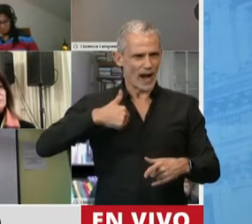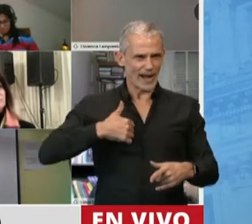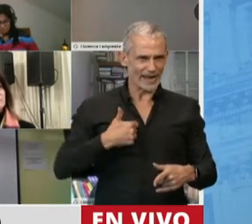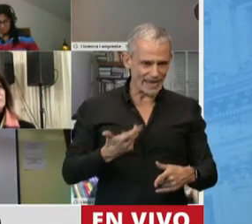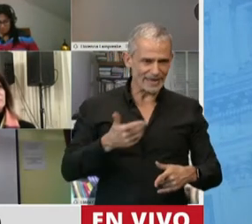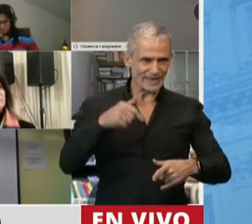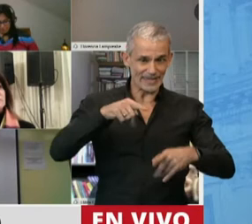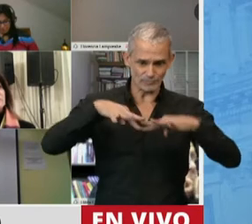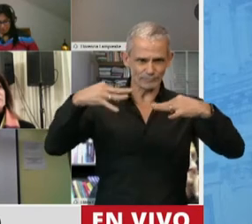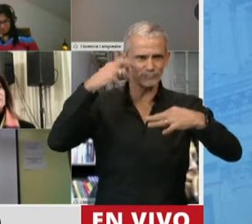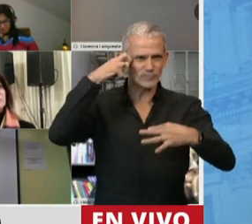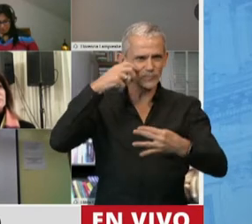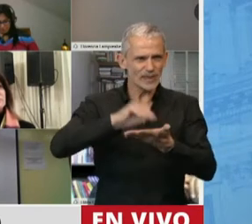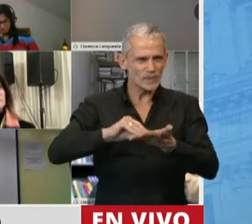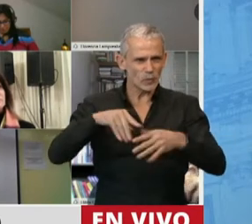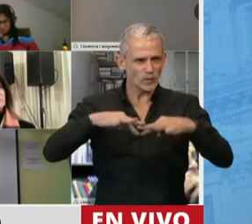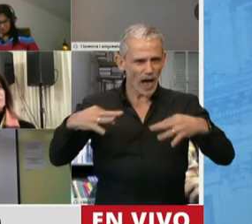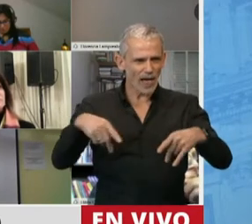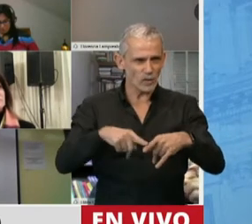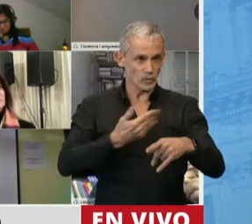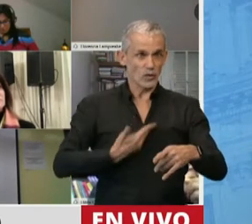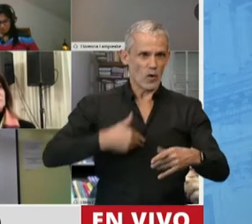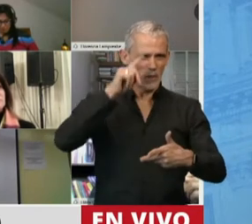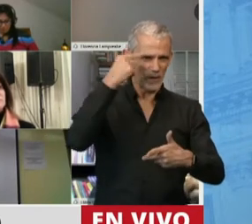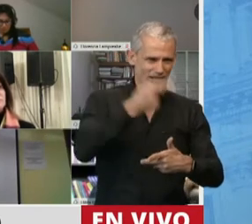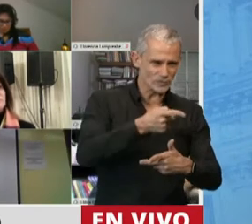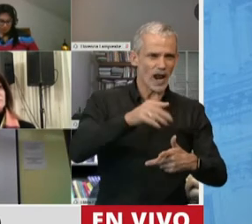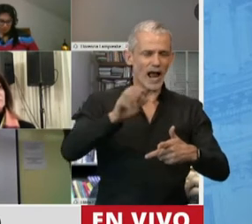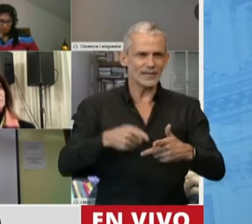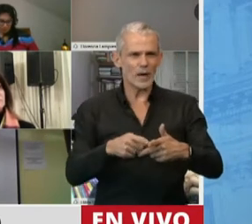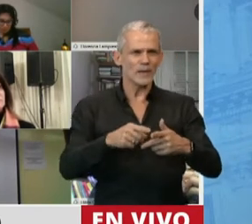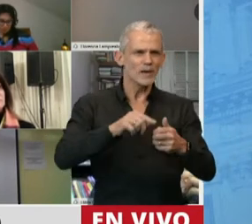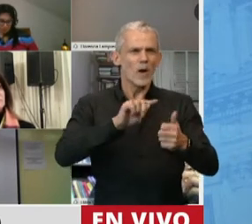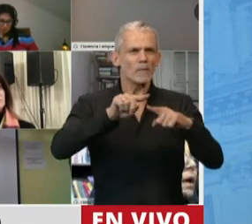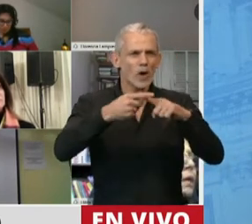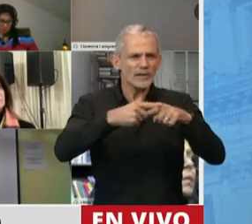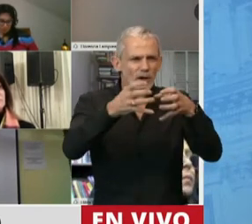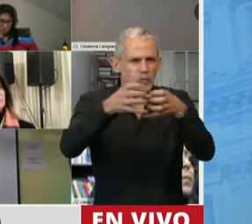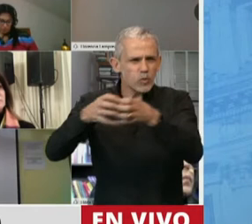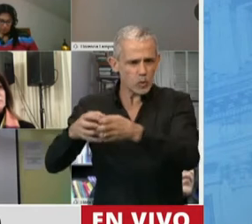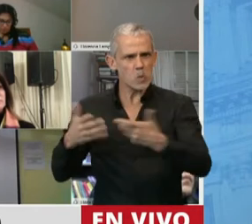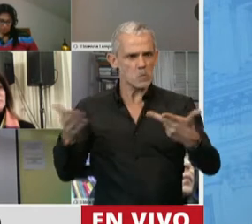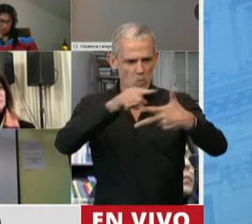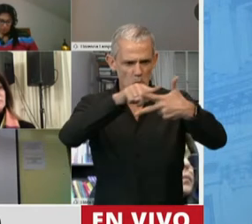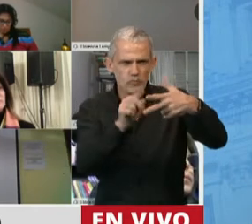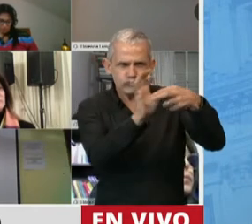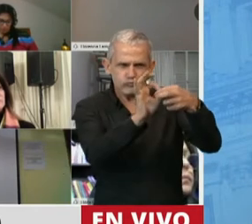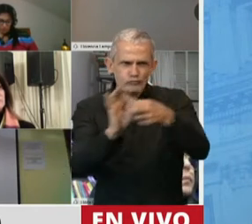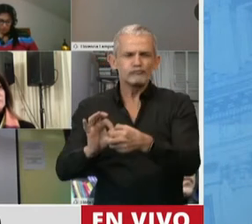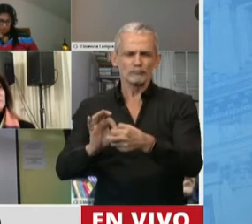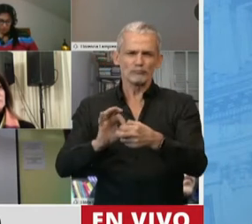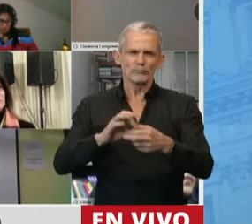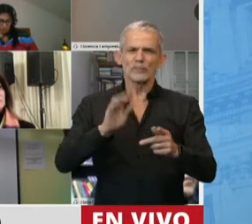desde esta Cámara de Diputados, desde el gobierno, desde las distintas fuerzas políticas, para llevar adelante un